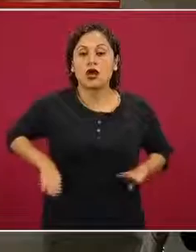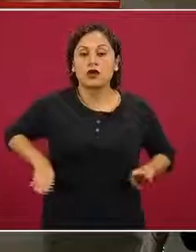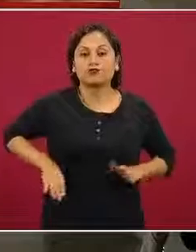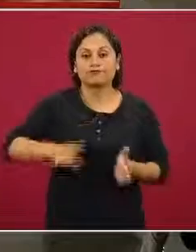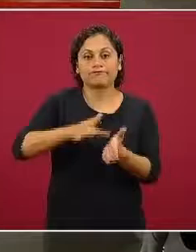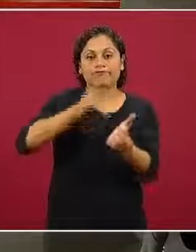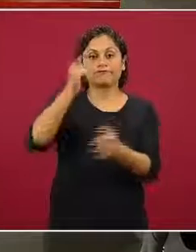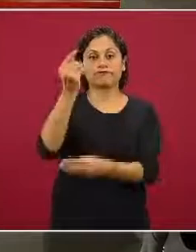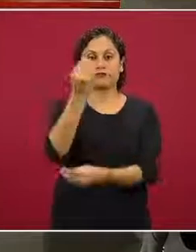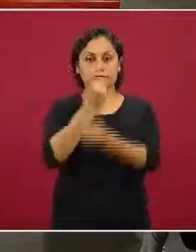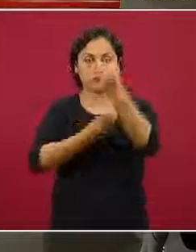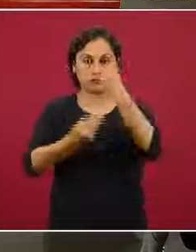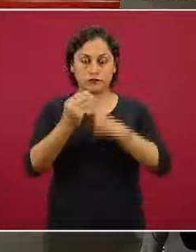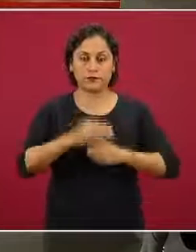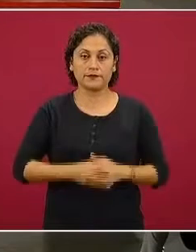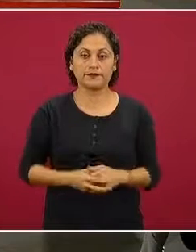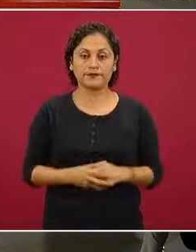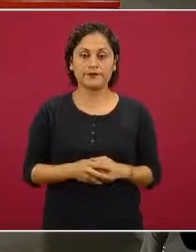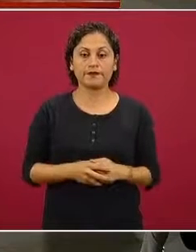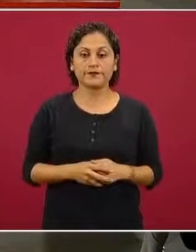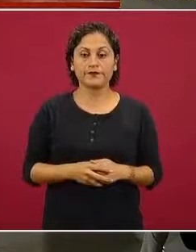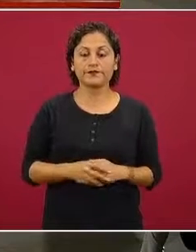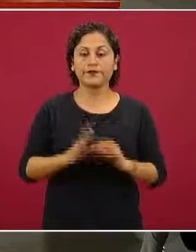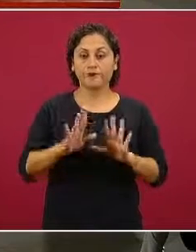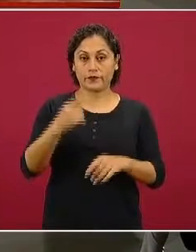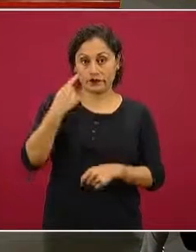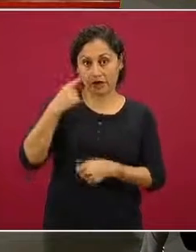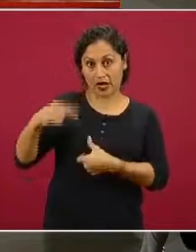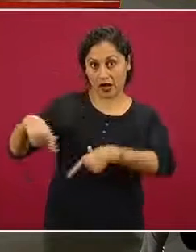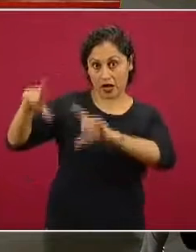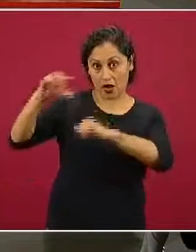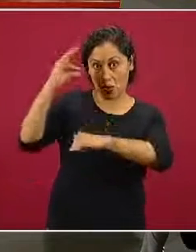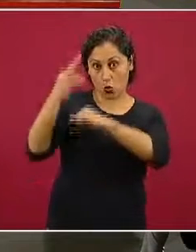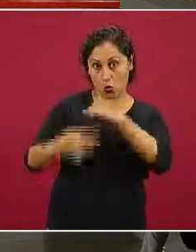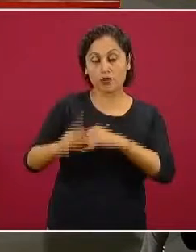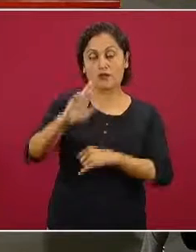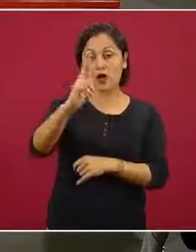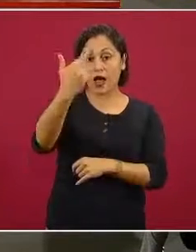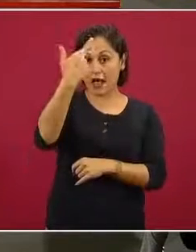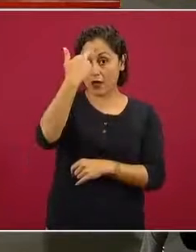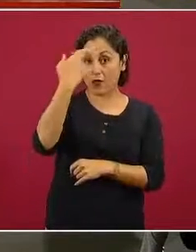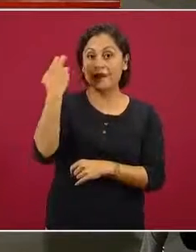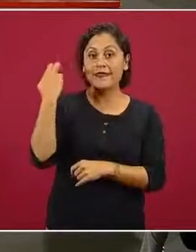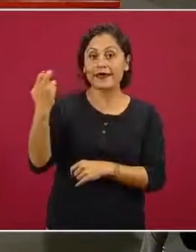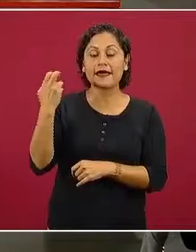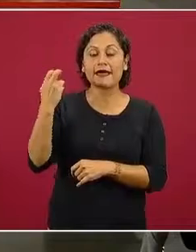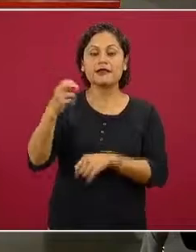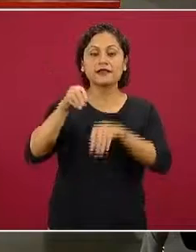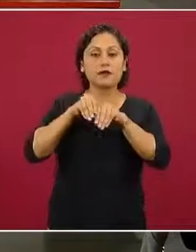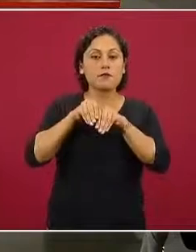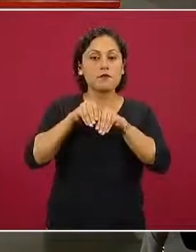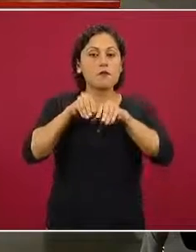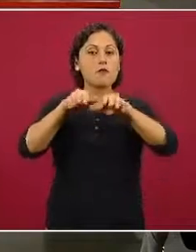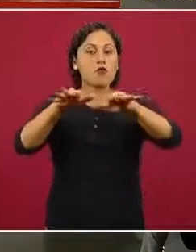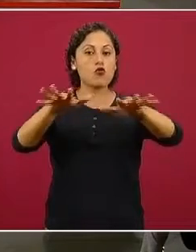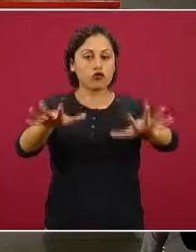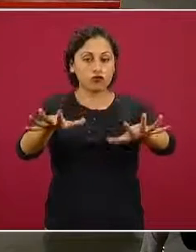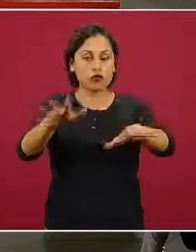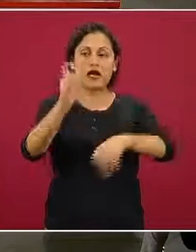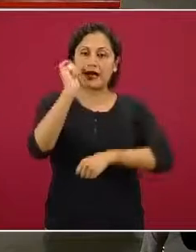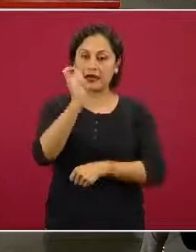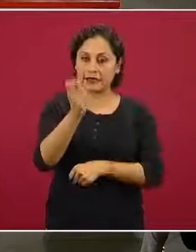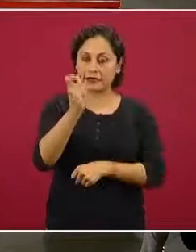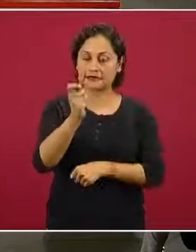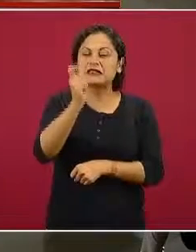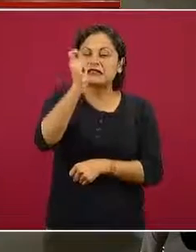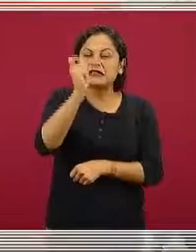y esto solamente para terminar recuerden que también estamos en esta estrategia de comunicación en la que tenemos varios elementos